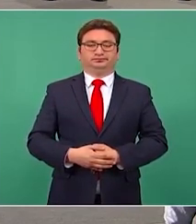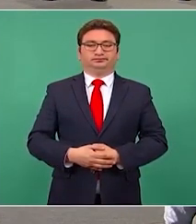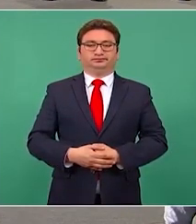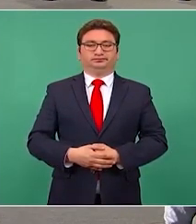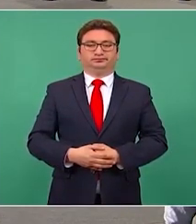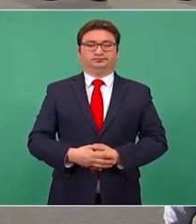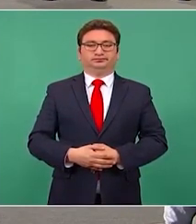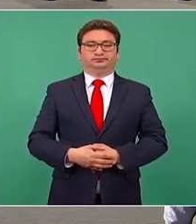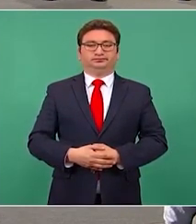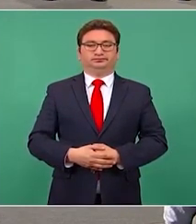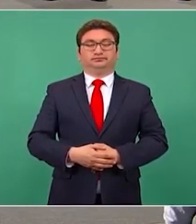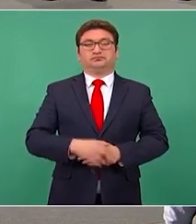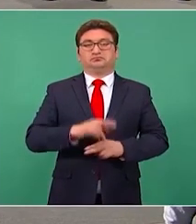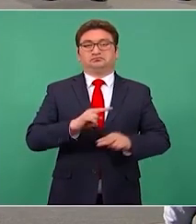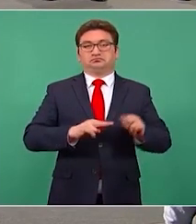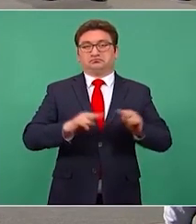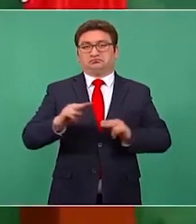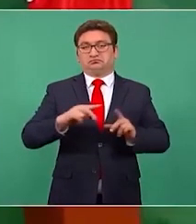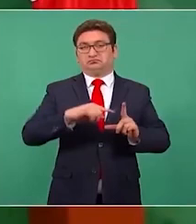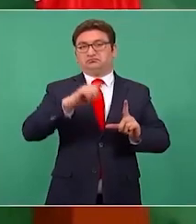Aquí hemos estado.